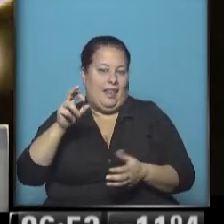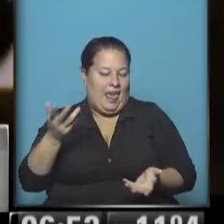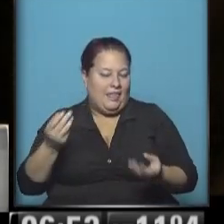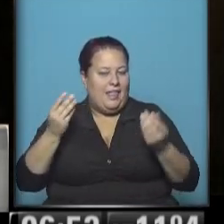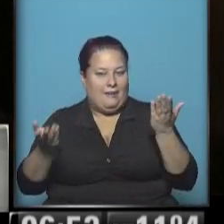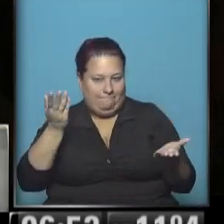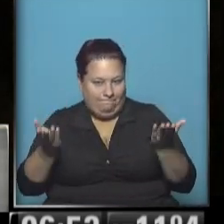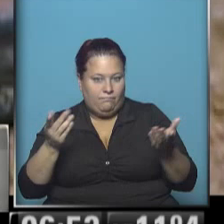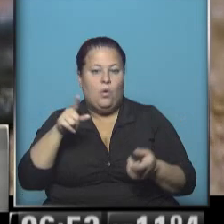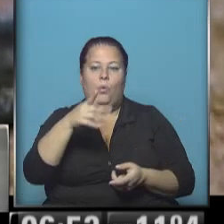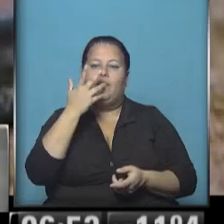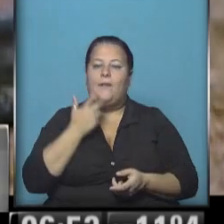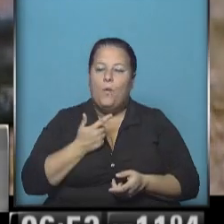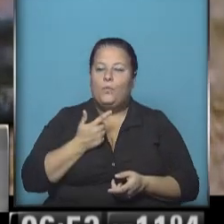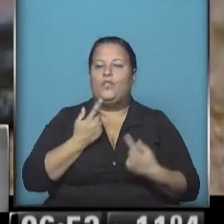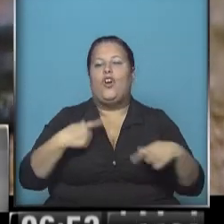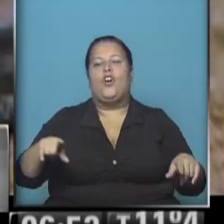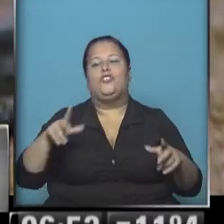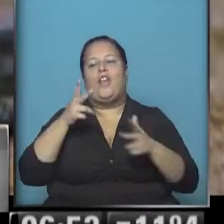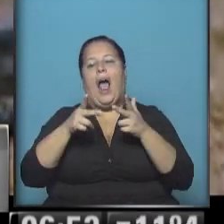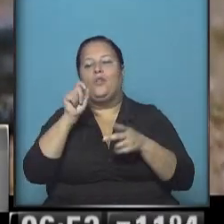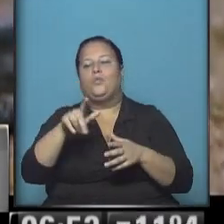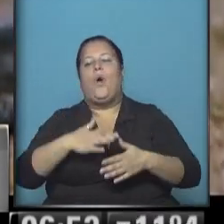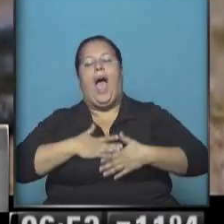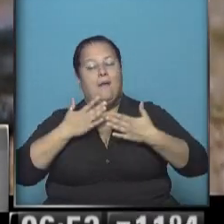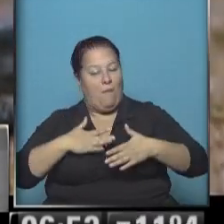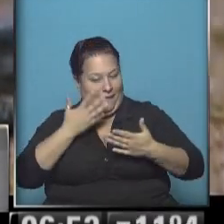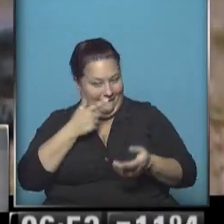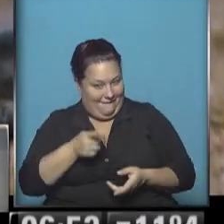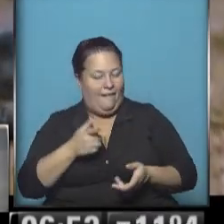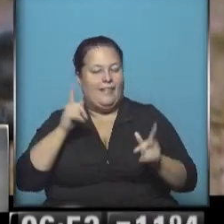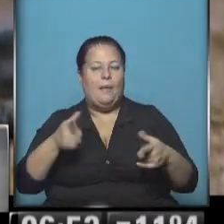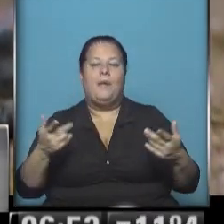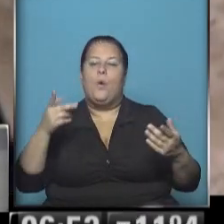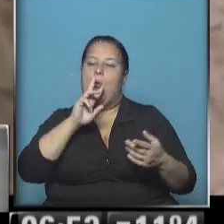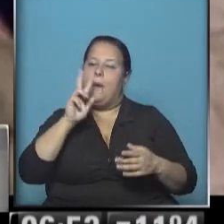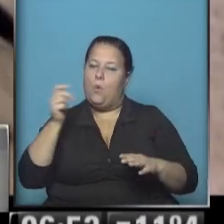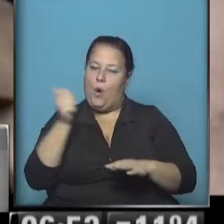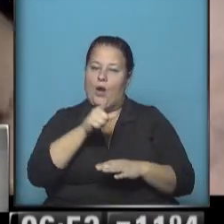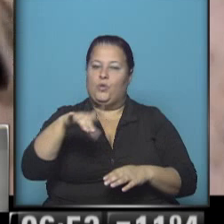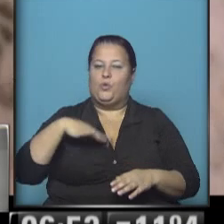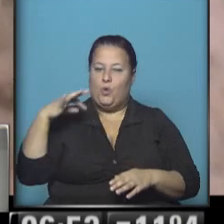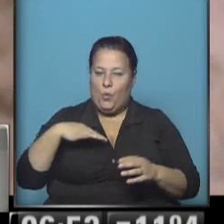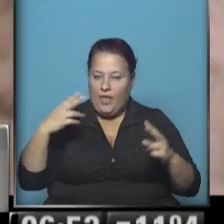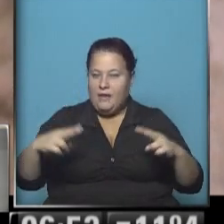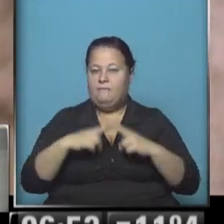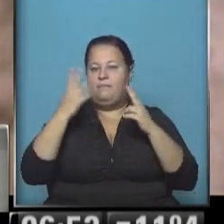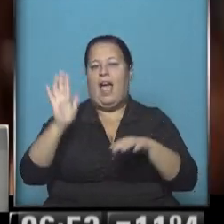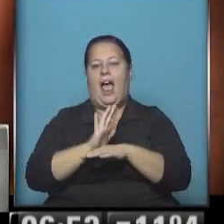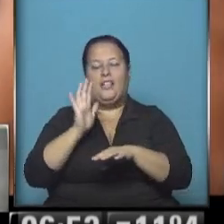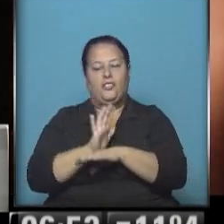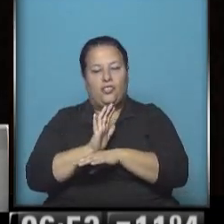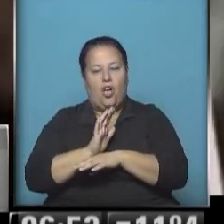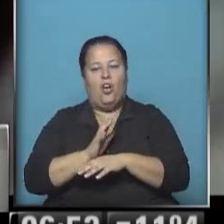30? Y como a te gusta que las cosas que hablemos en tu espacio sean de amor, se va a cruzar una joven en la vida de Guille, el actor es